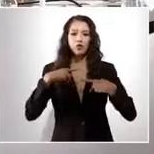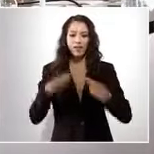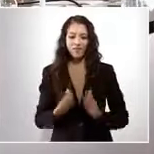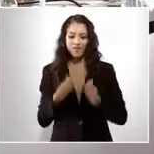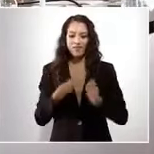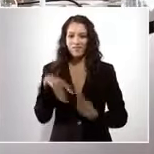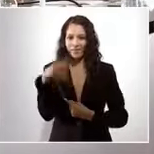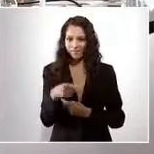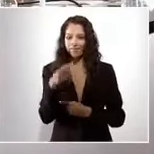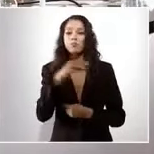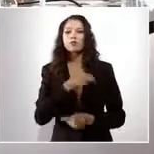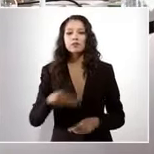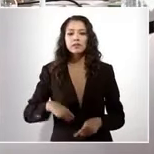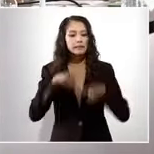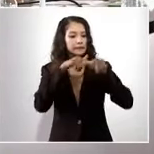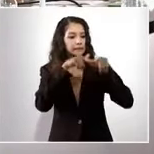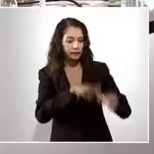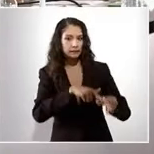La siguiente.